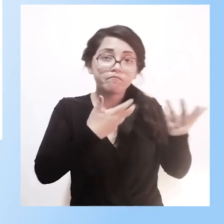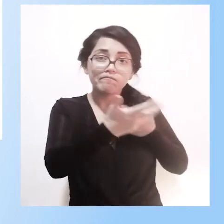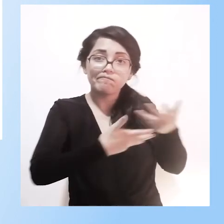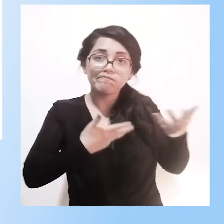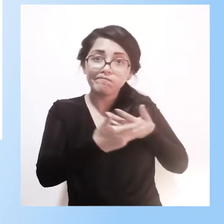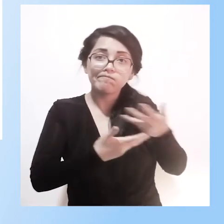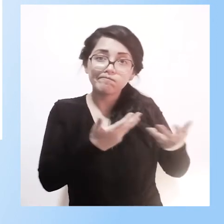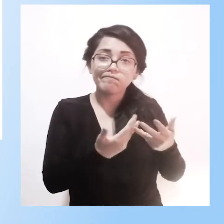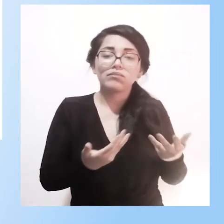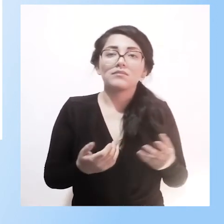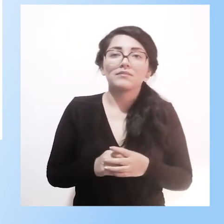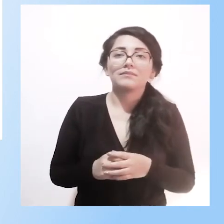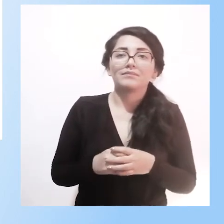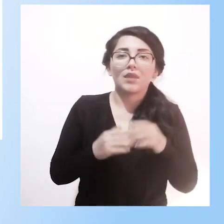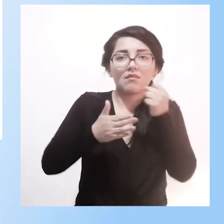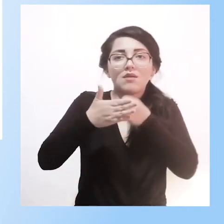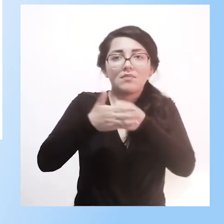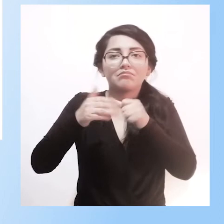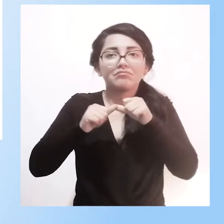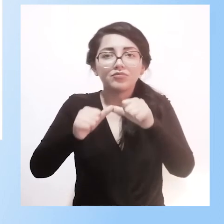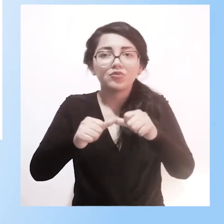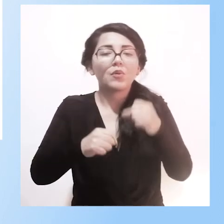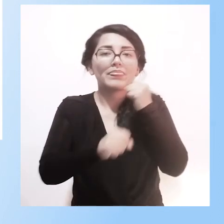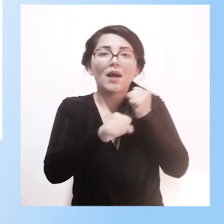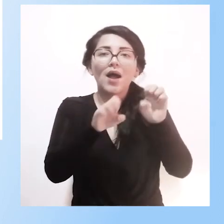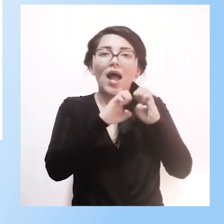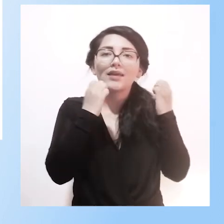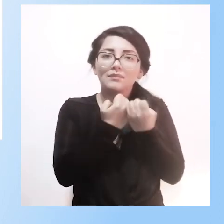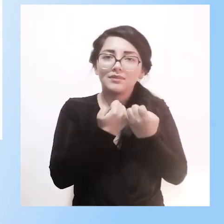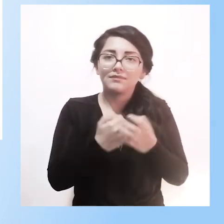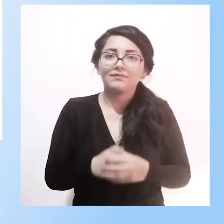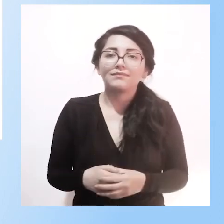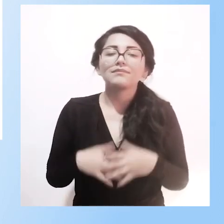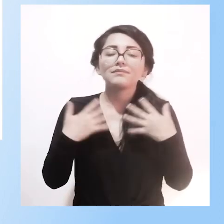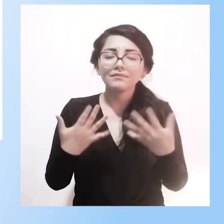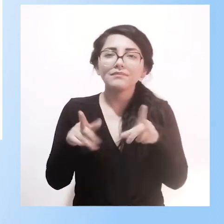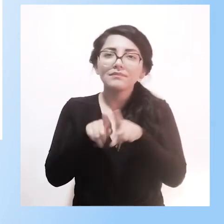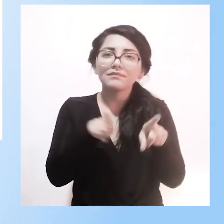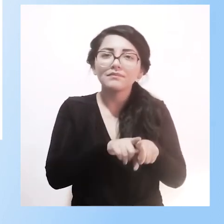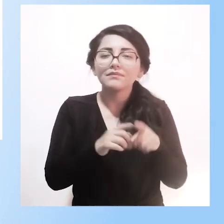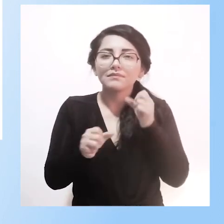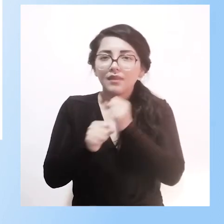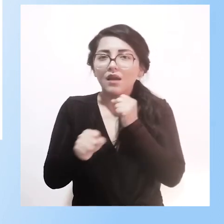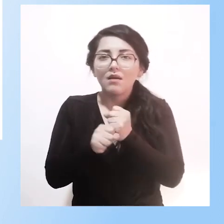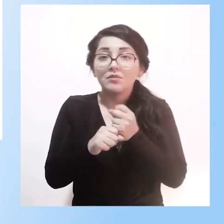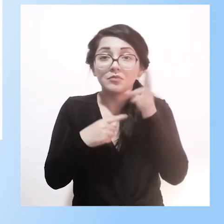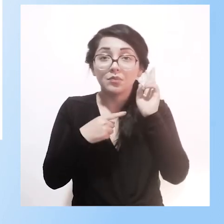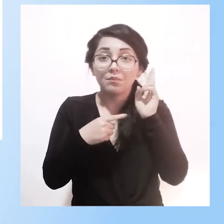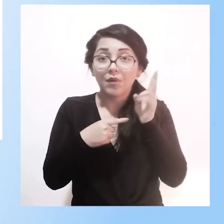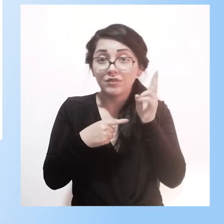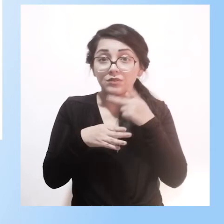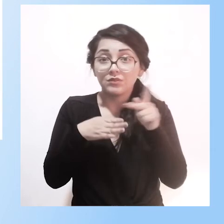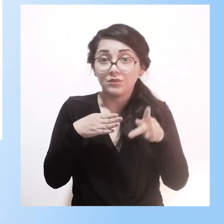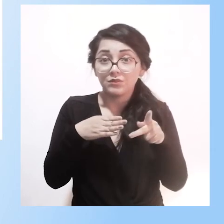y fomentan el trabajo colaborativo. Además, trabajamos con los profesores de